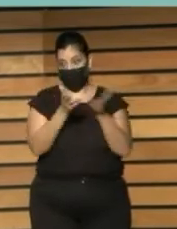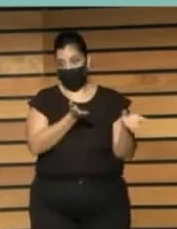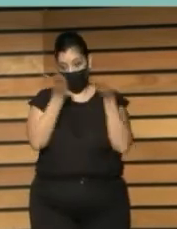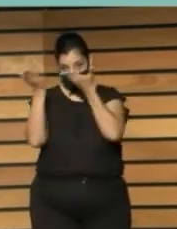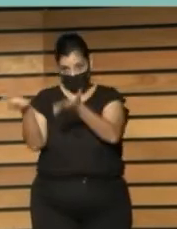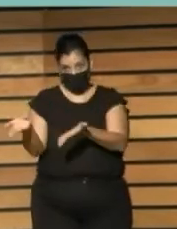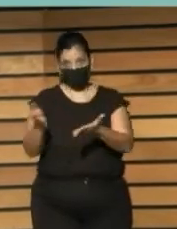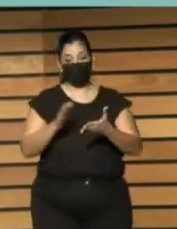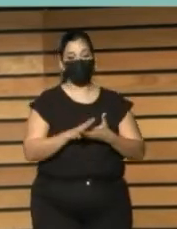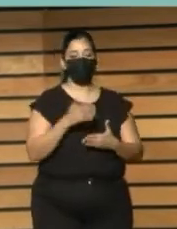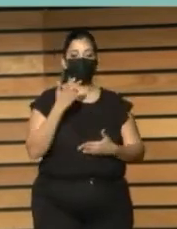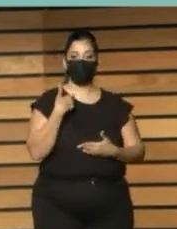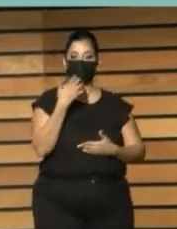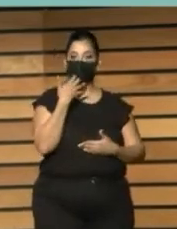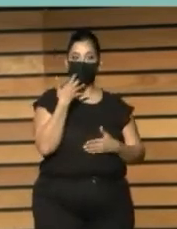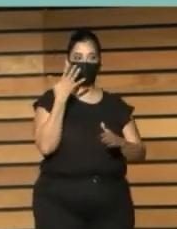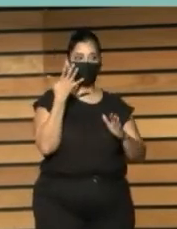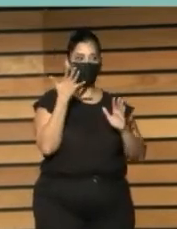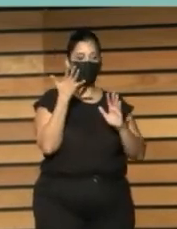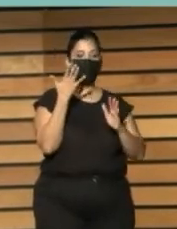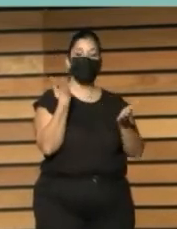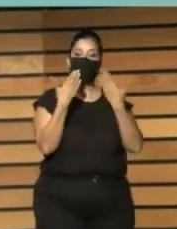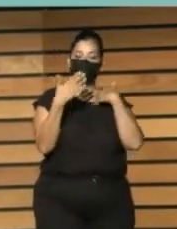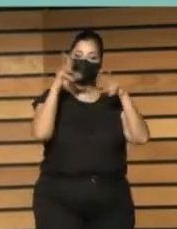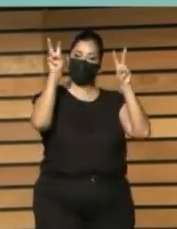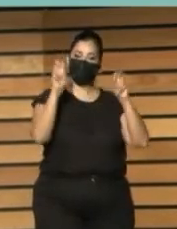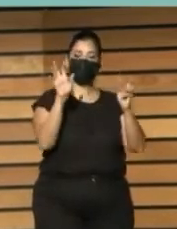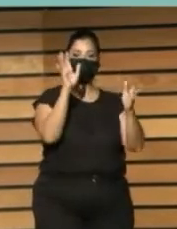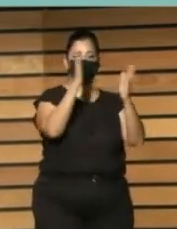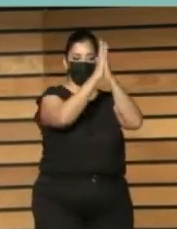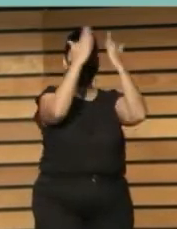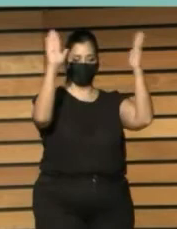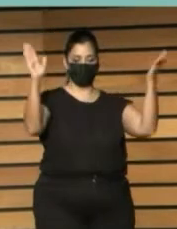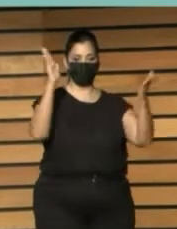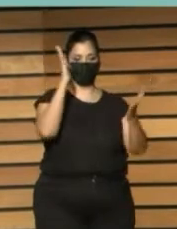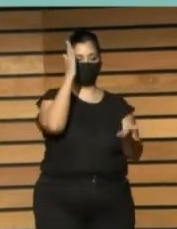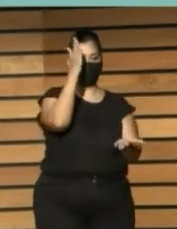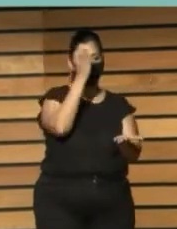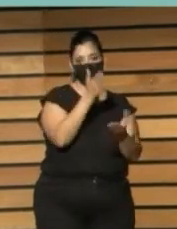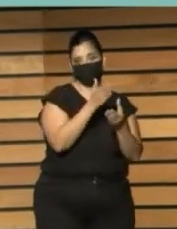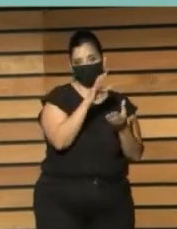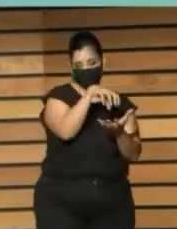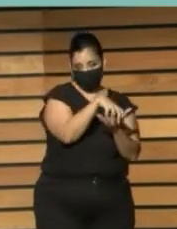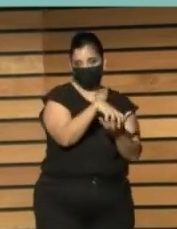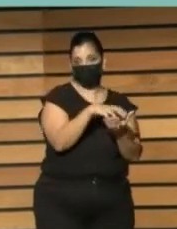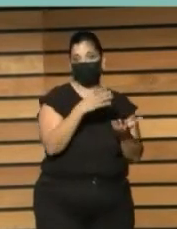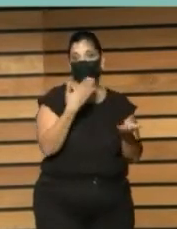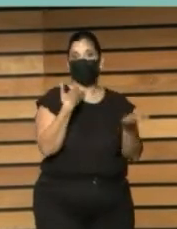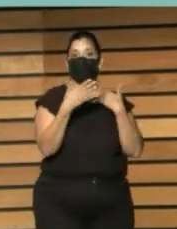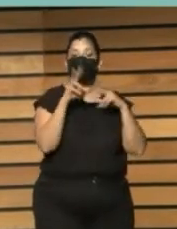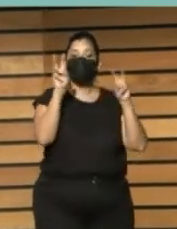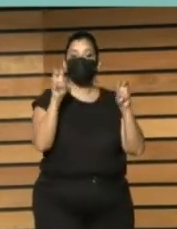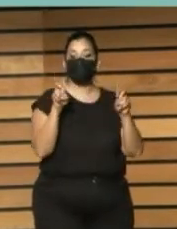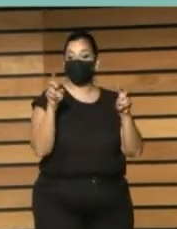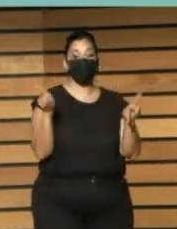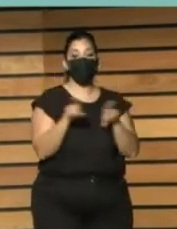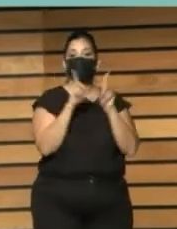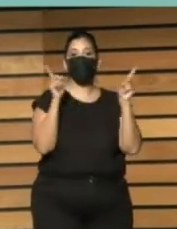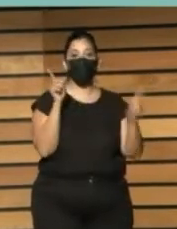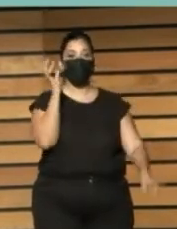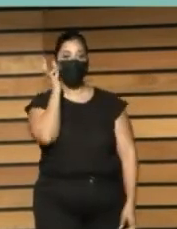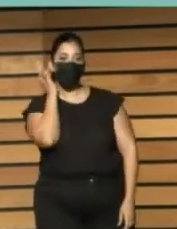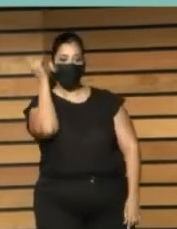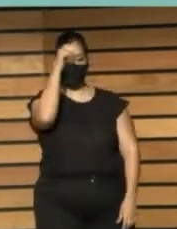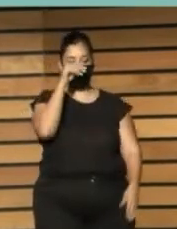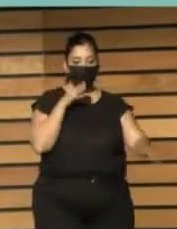yo participé en un panel donde había una biblioteca que explicaba que habían diseñado todos los espacios libres de género por ejemplo todo el